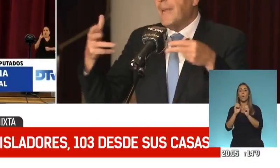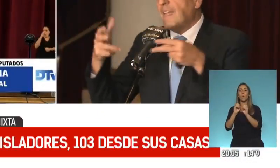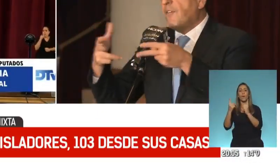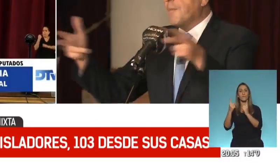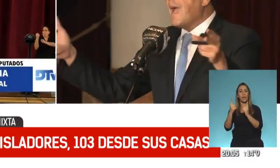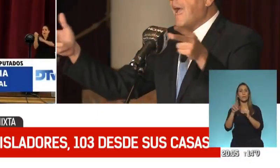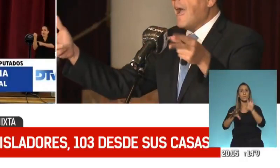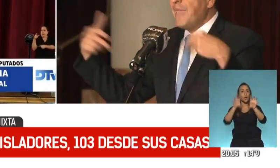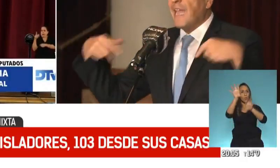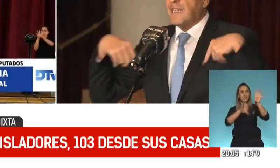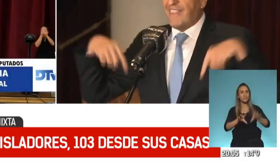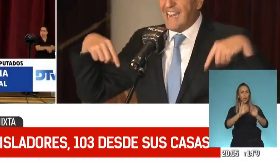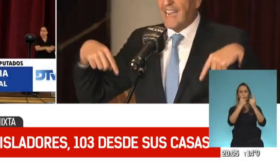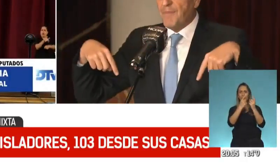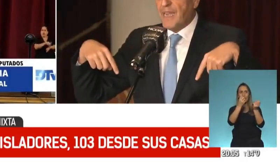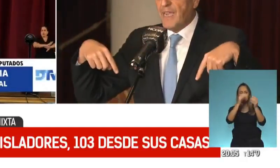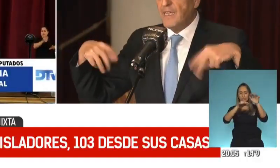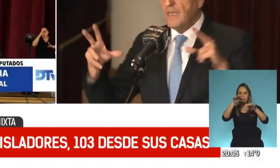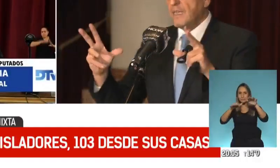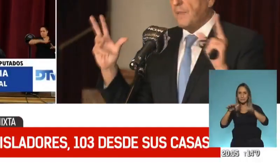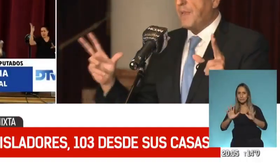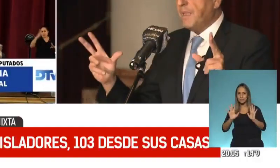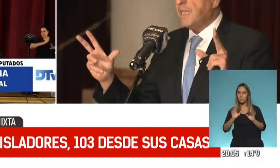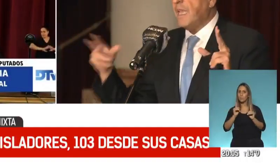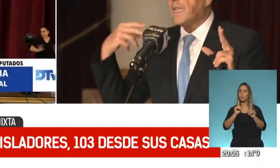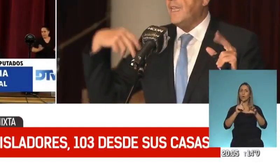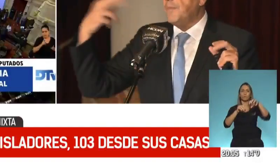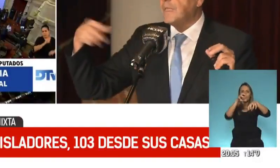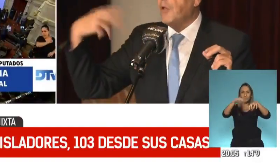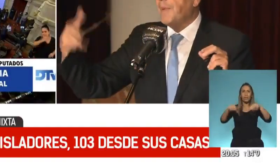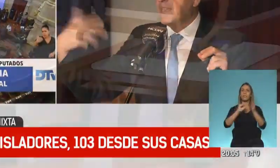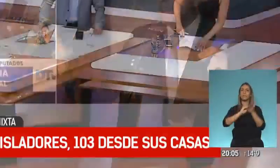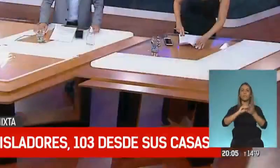en cada una de las provincias, en cada uno de los lugares donde se encuentren los diputados, ya estaremos contando más detalles.